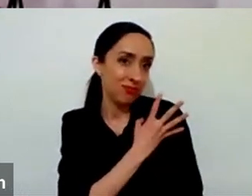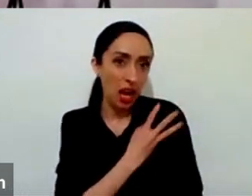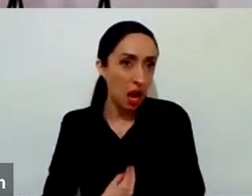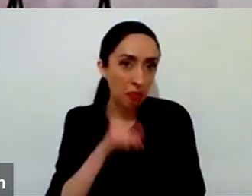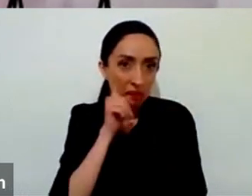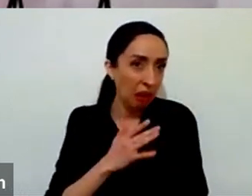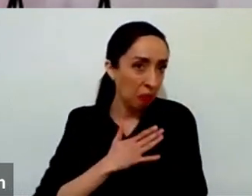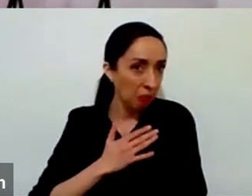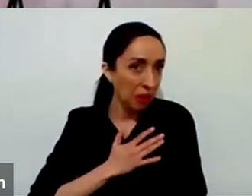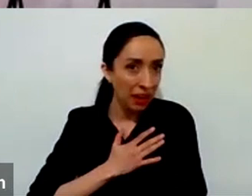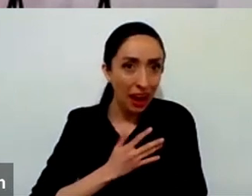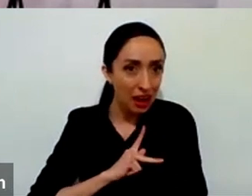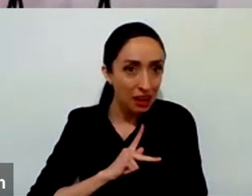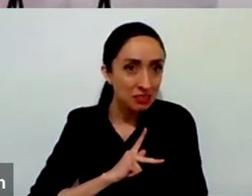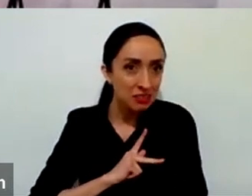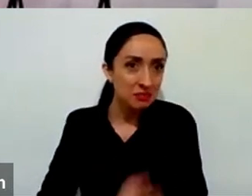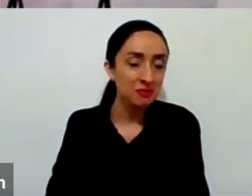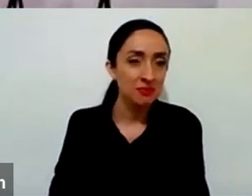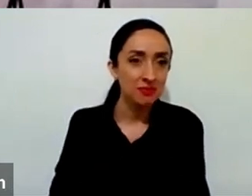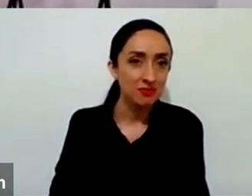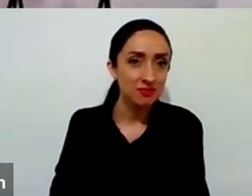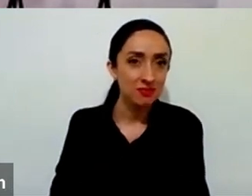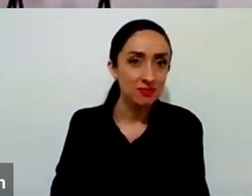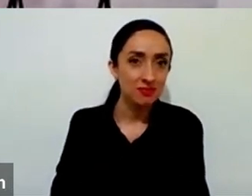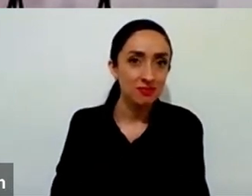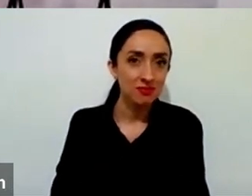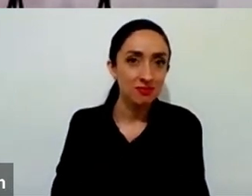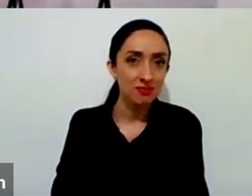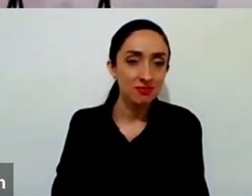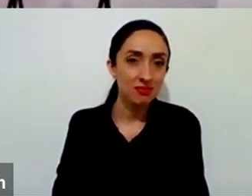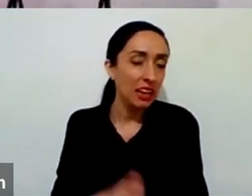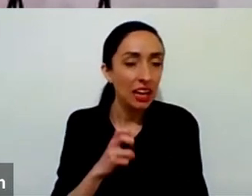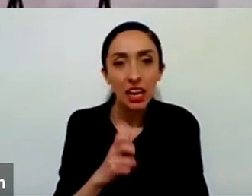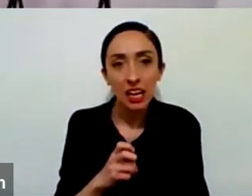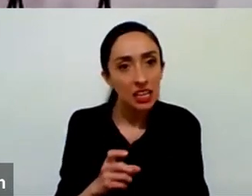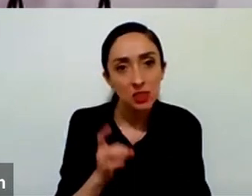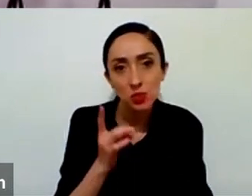y a veces andamos buscando que Dios nos admire